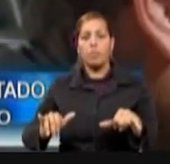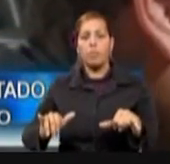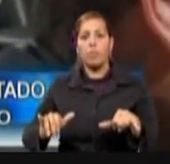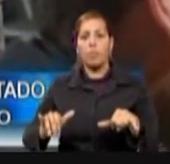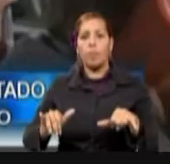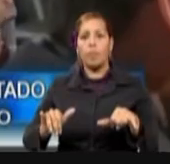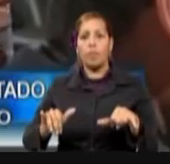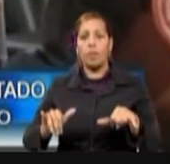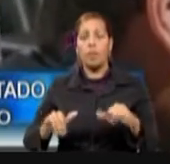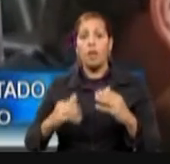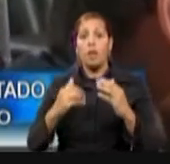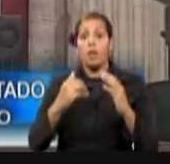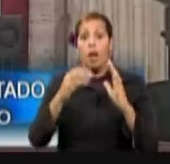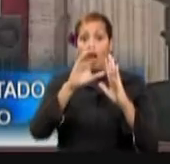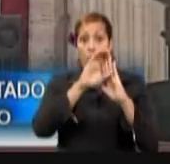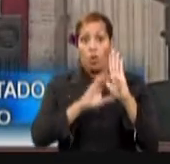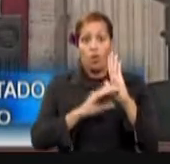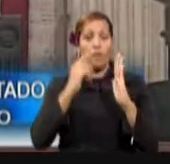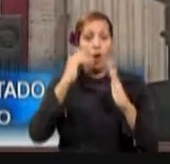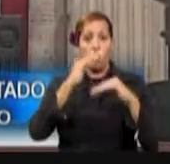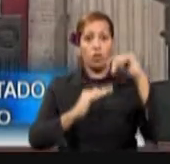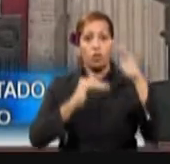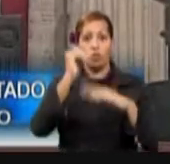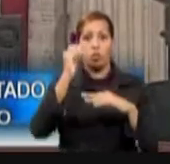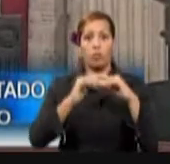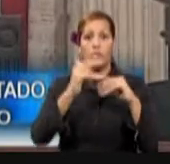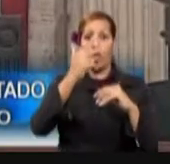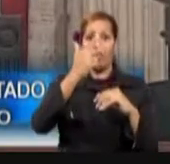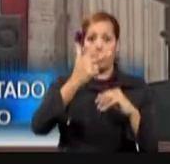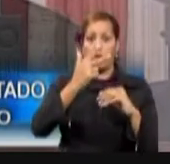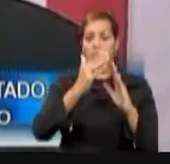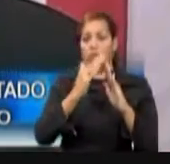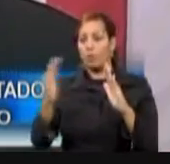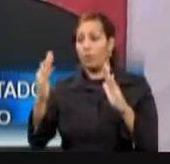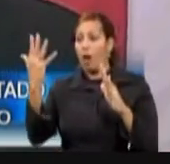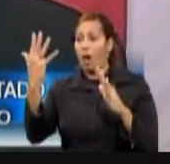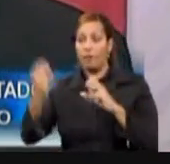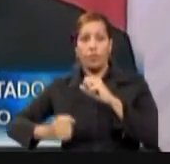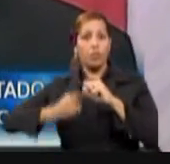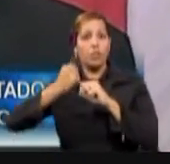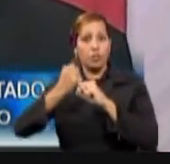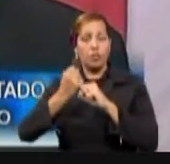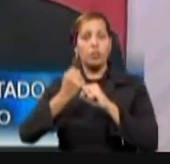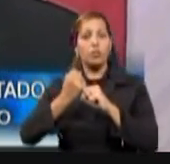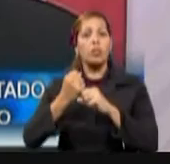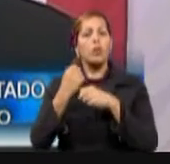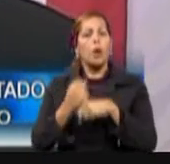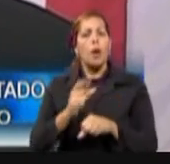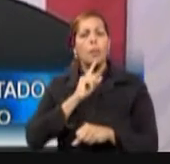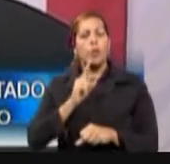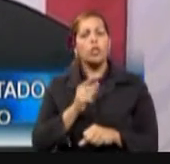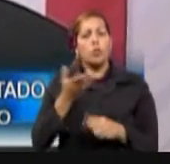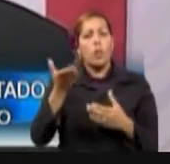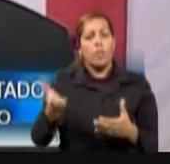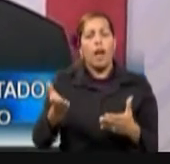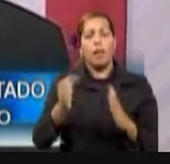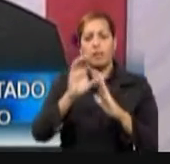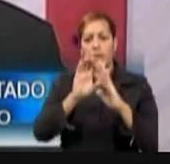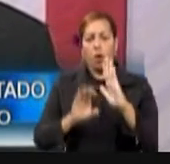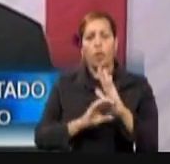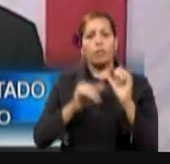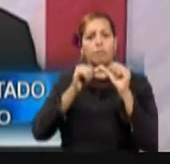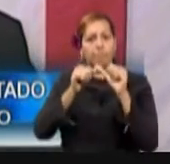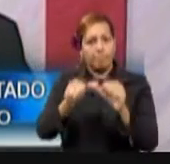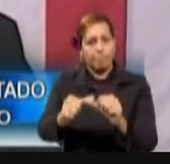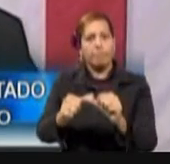adopción de los códigos de construcción en términos de tres a cinco años para asegurar que el Código de Construcción de Puerto Rico se